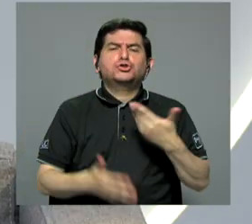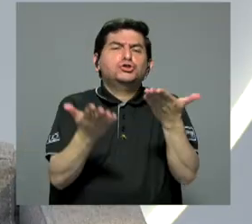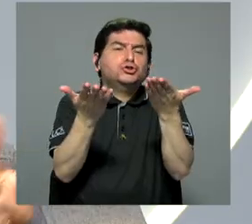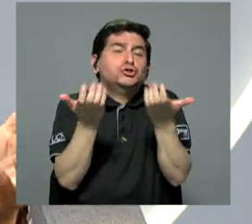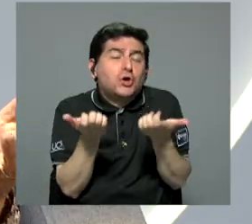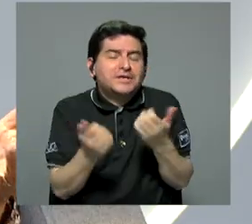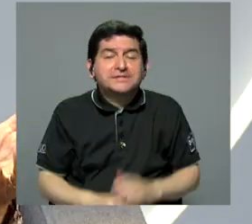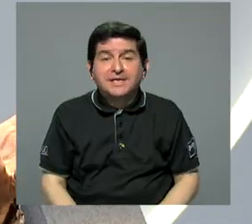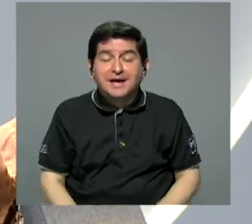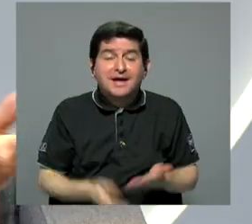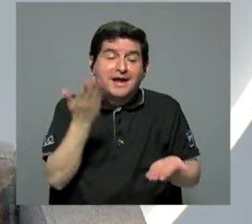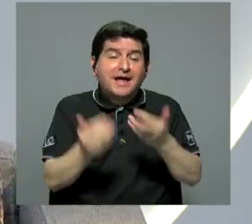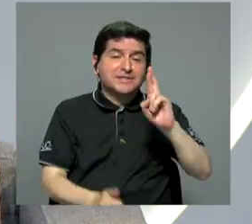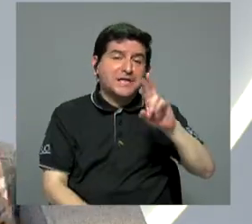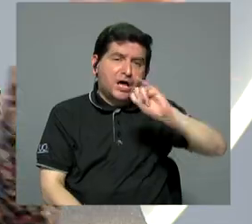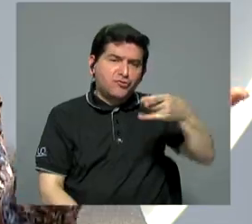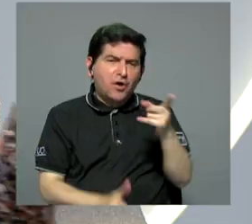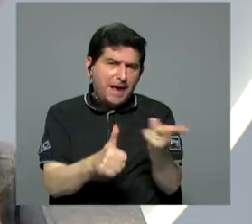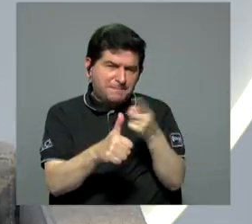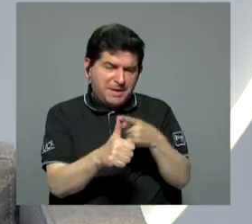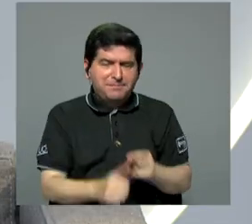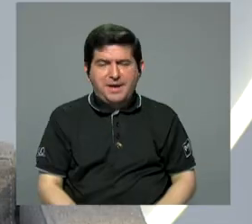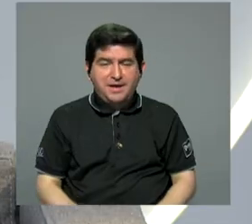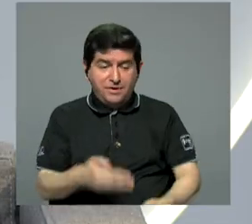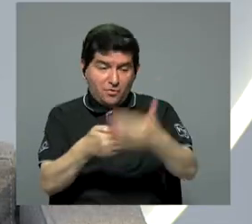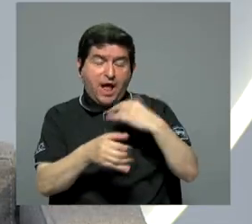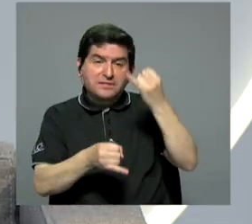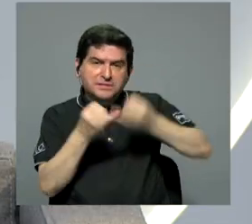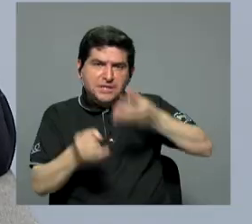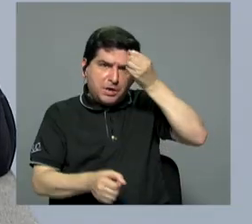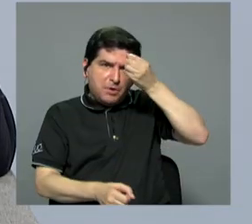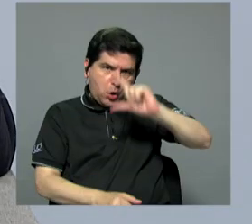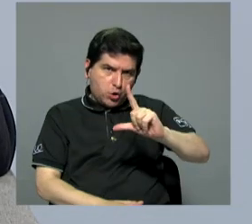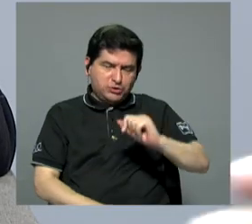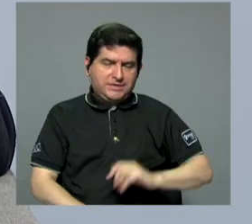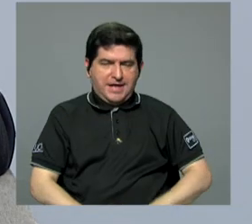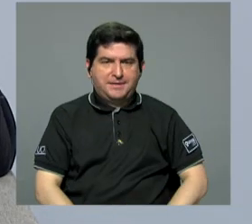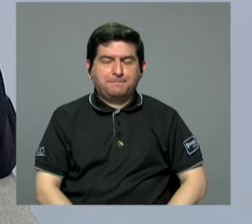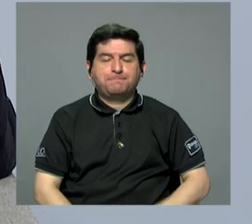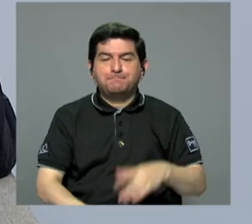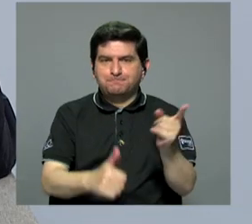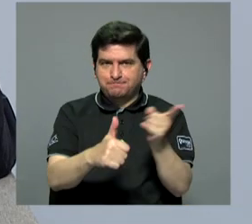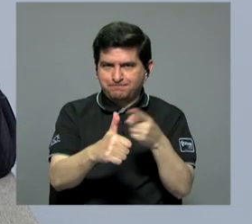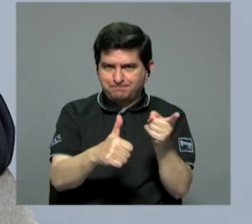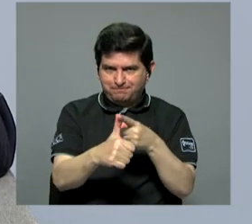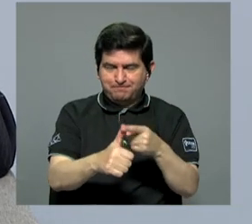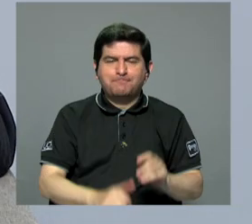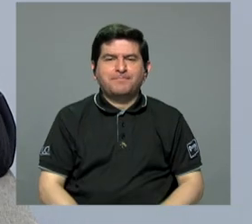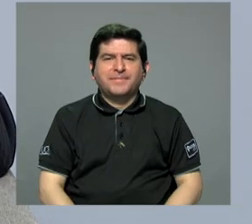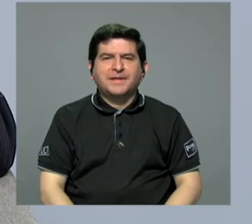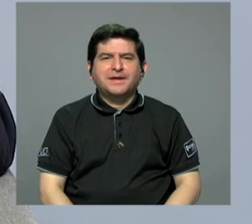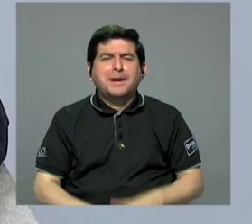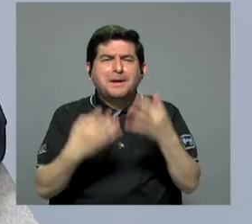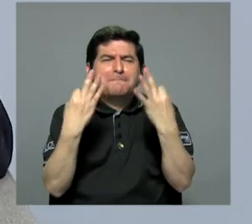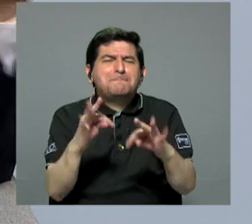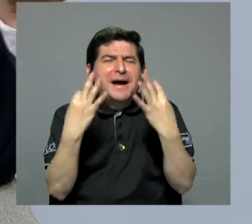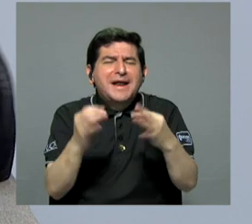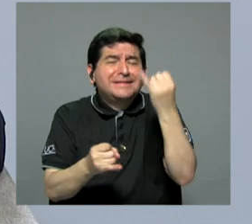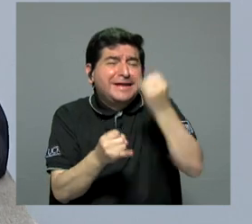gustaría que, no sé, don Roland, empezar con usted que terminamos ahora con don Oscar. Perfecto. Bueno, en primer lugar, no estoy